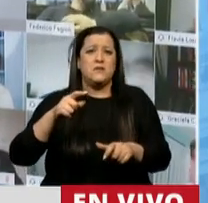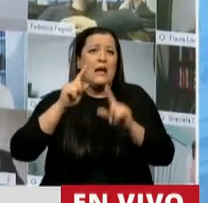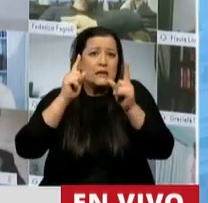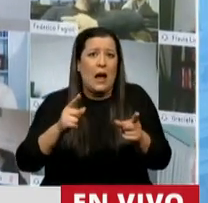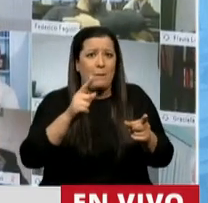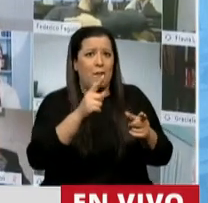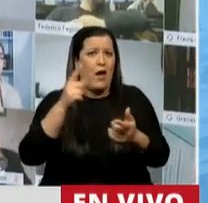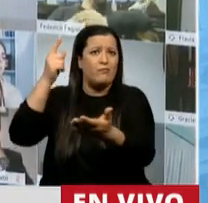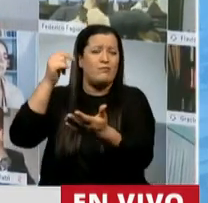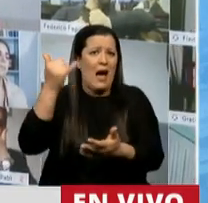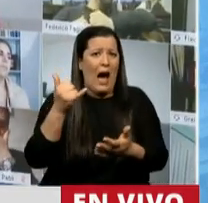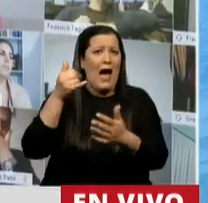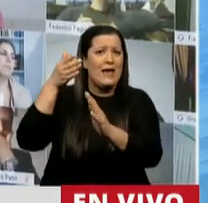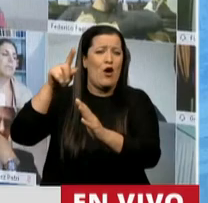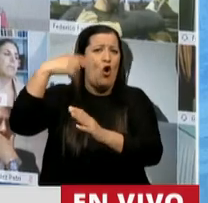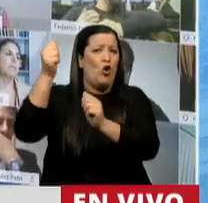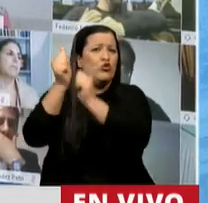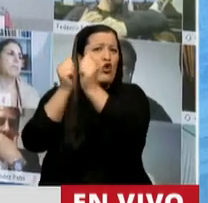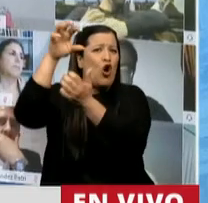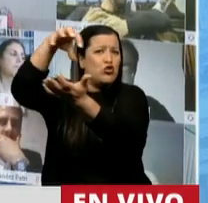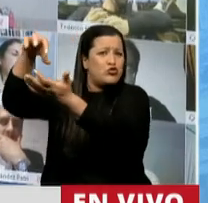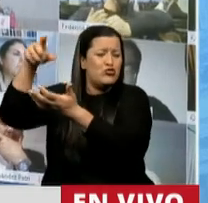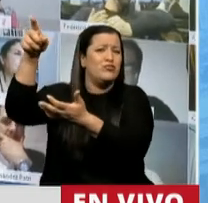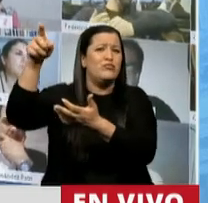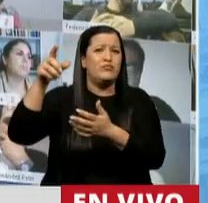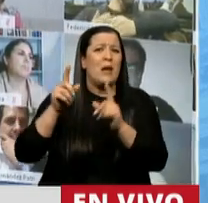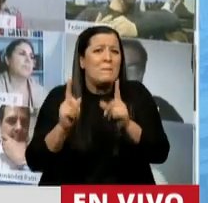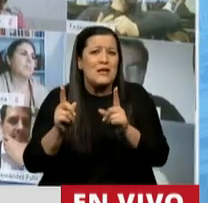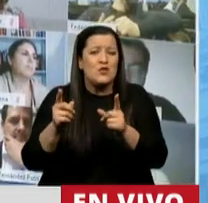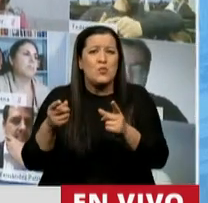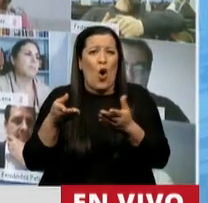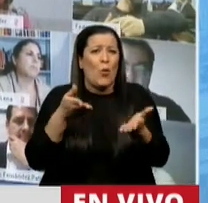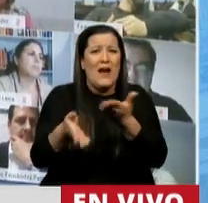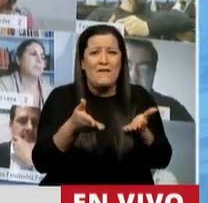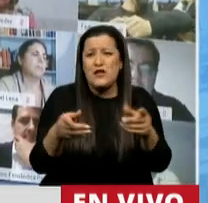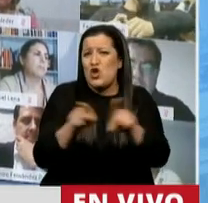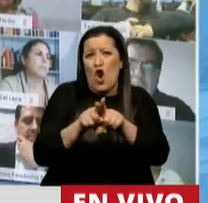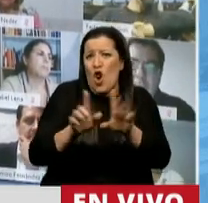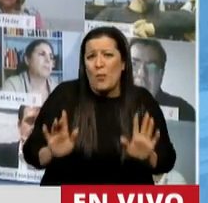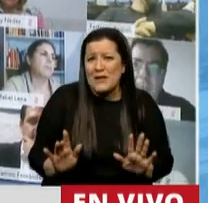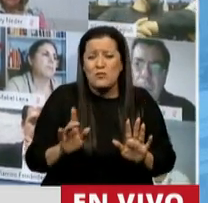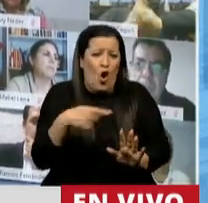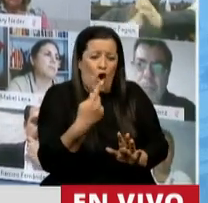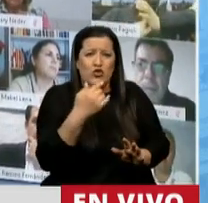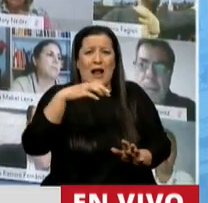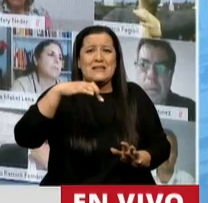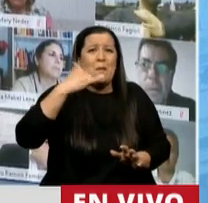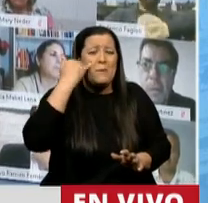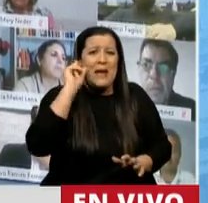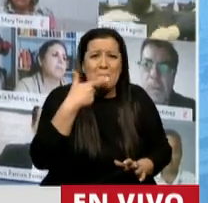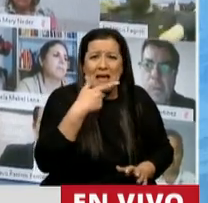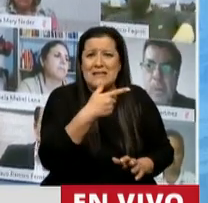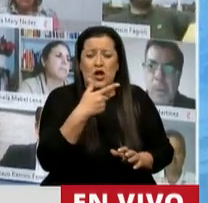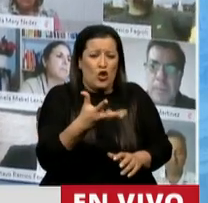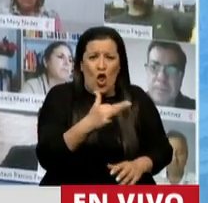comprobada evasión fiscal, estén recibiendo los beneficios de la misma manera que nuestras pequeñas y medianas empresas que están poniendo el hombro